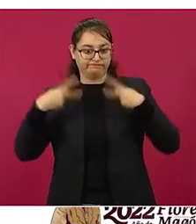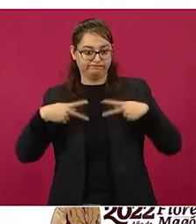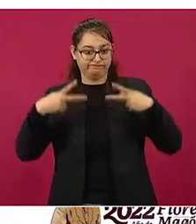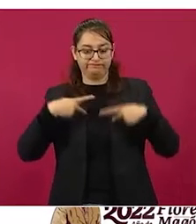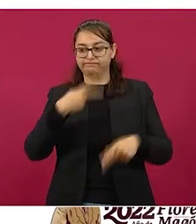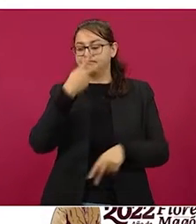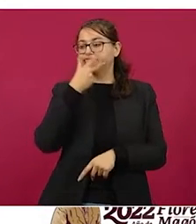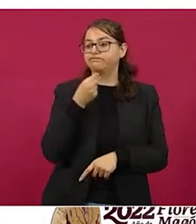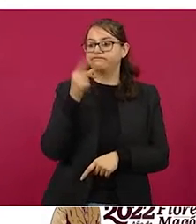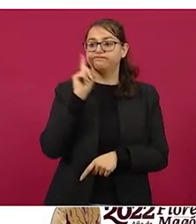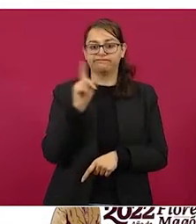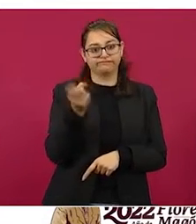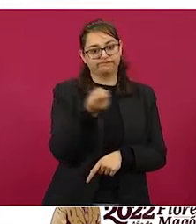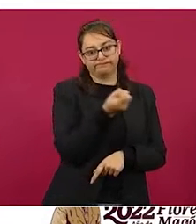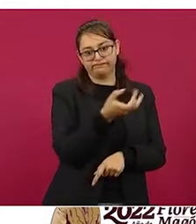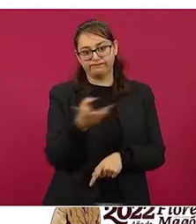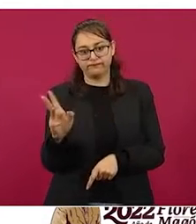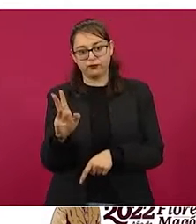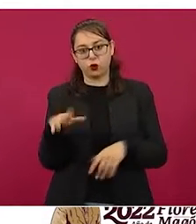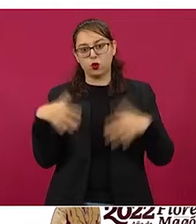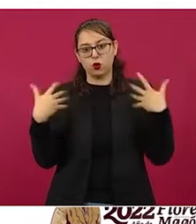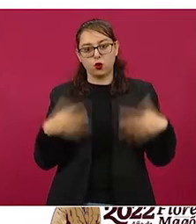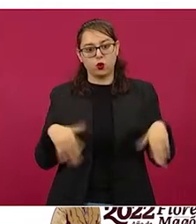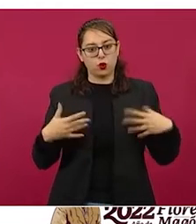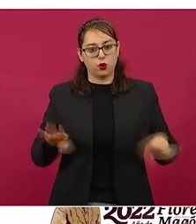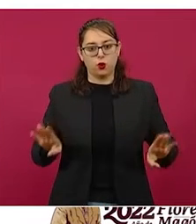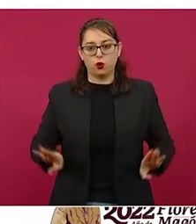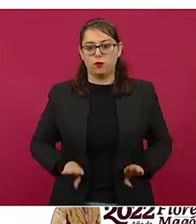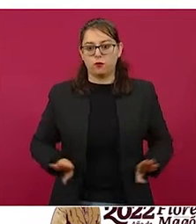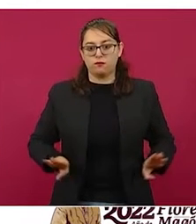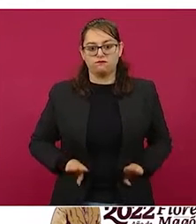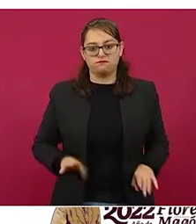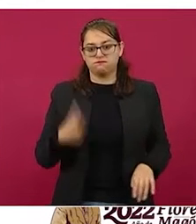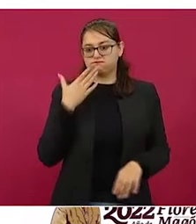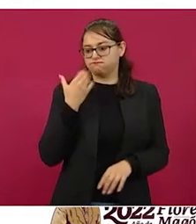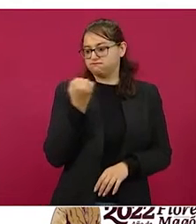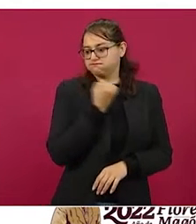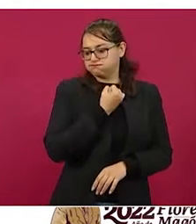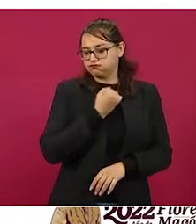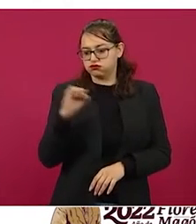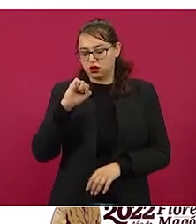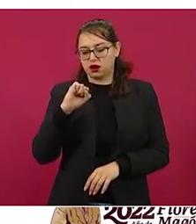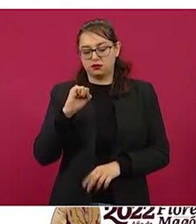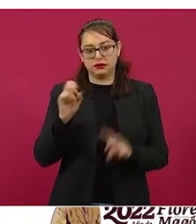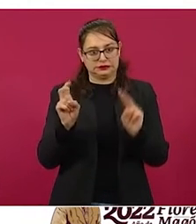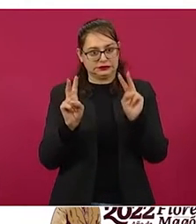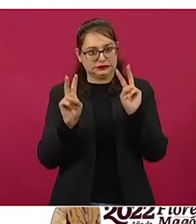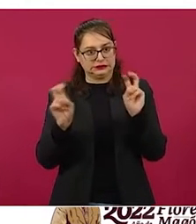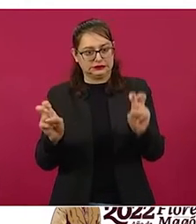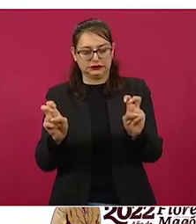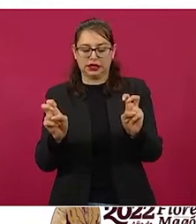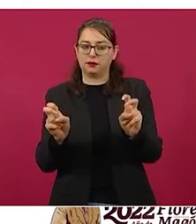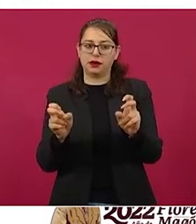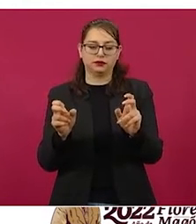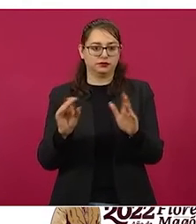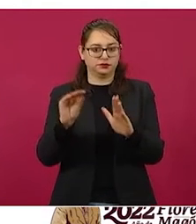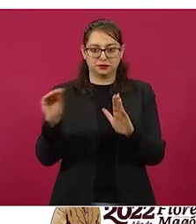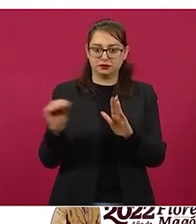en sus respectivos tópicos de estudio que van desde